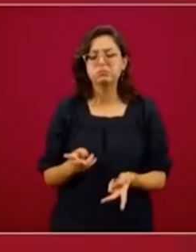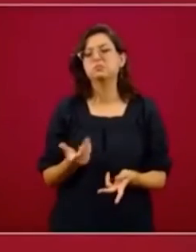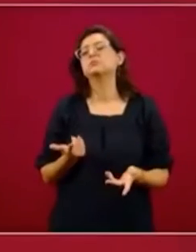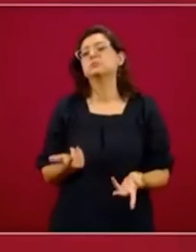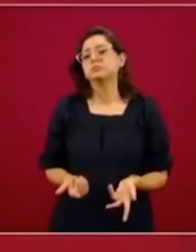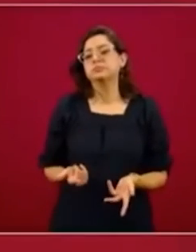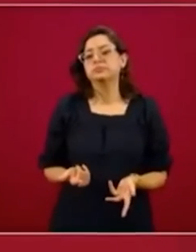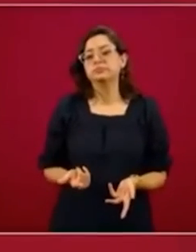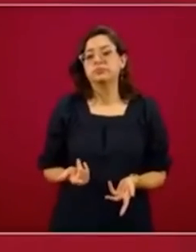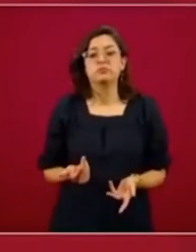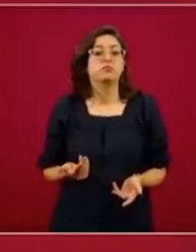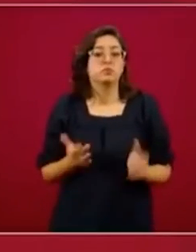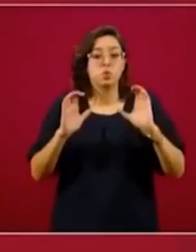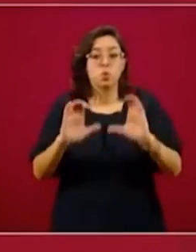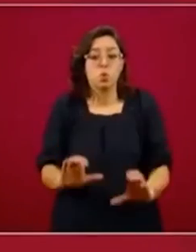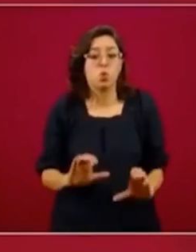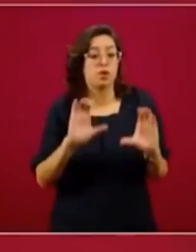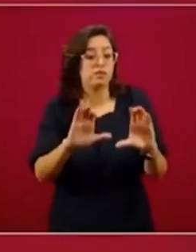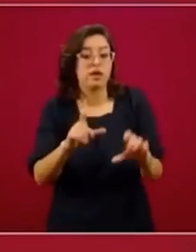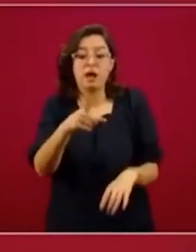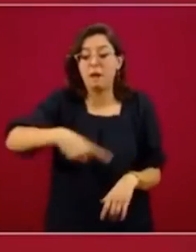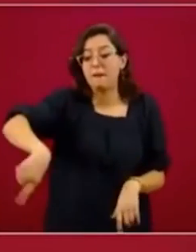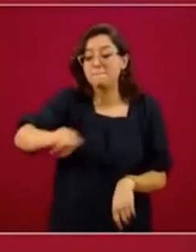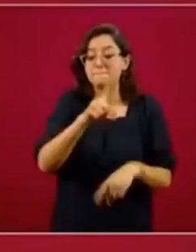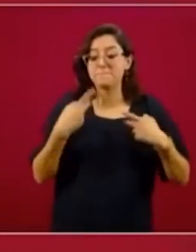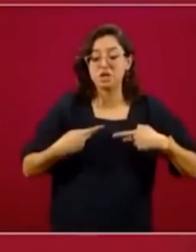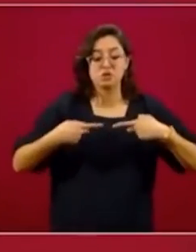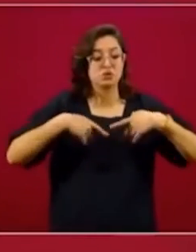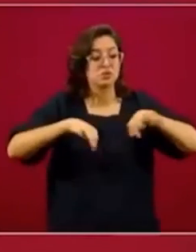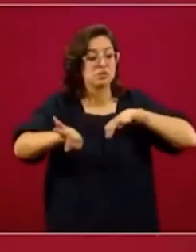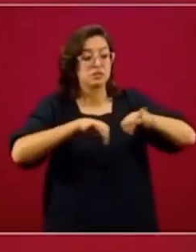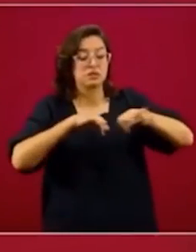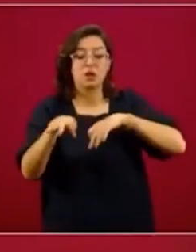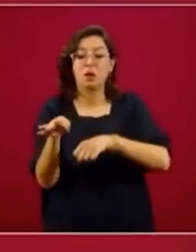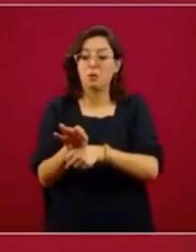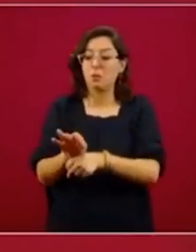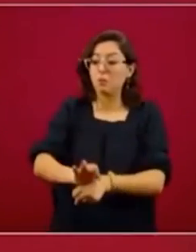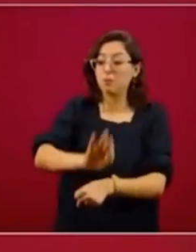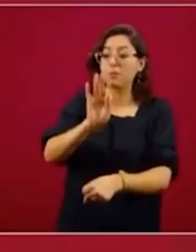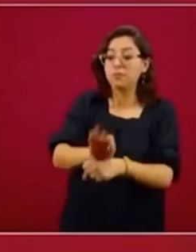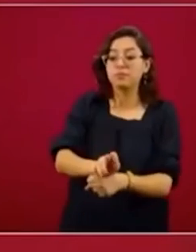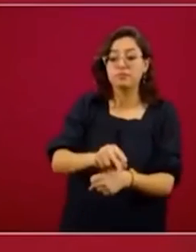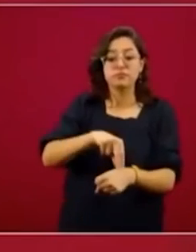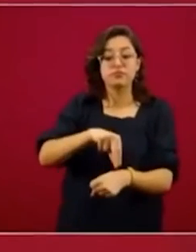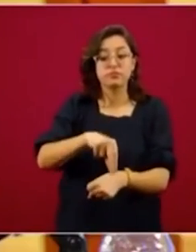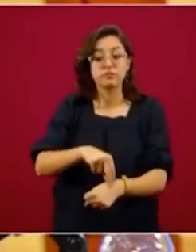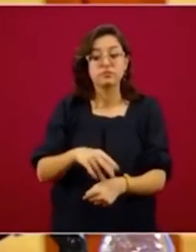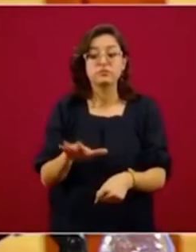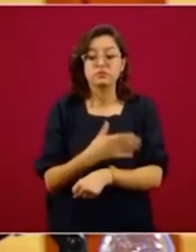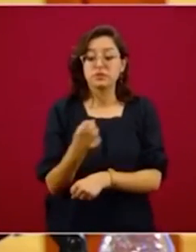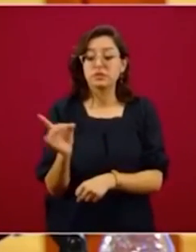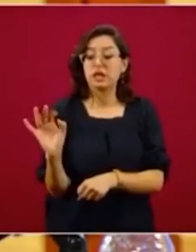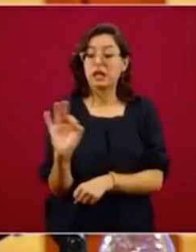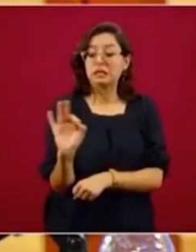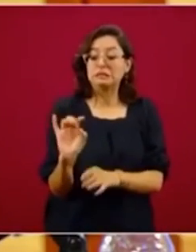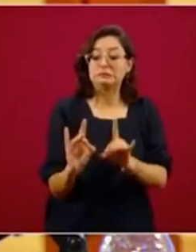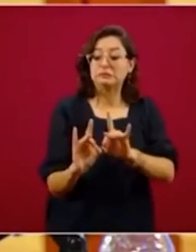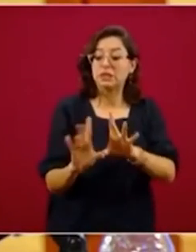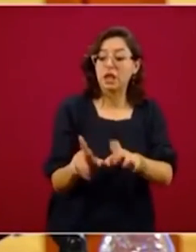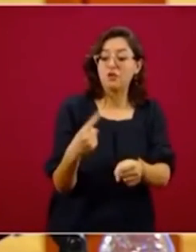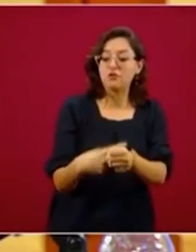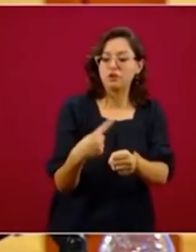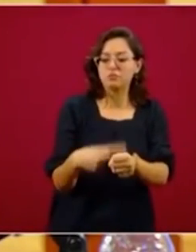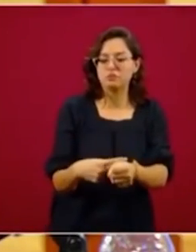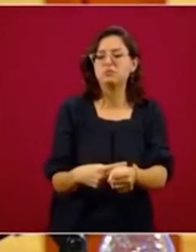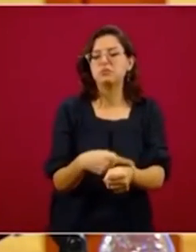tenemos que cuidar a nuestros trabajadores que gocen de los beneficios de la seguridad social. ¿Por qué? Porque si eventualmente enferman, pues tienen quien los